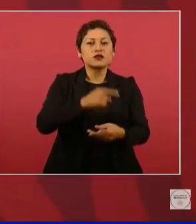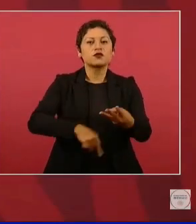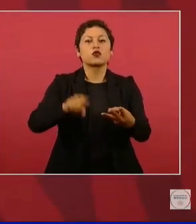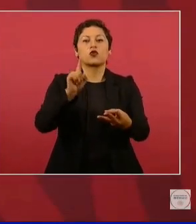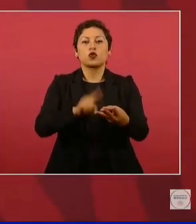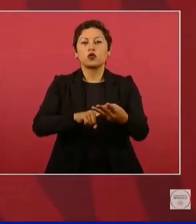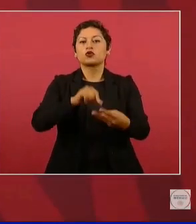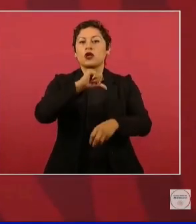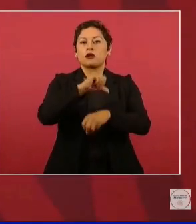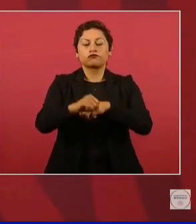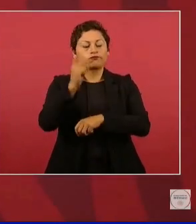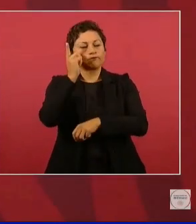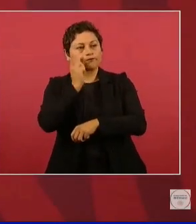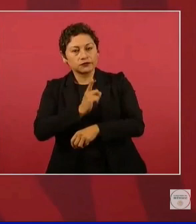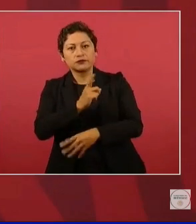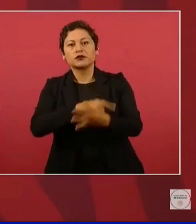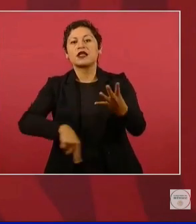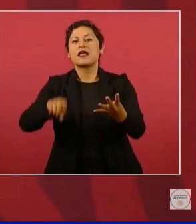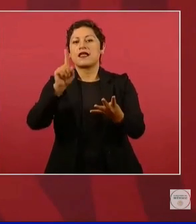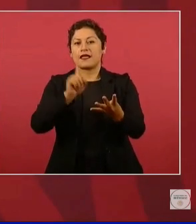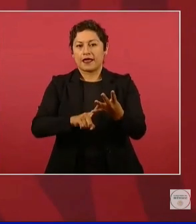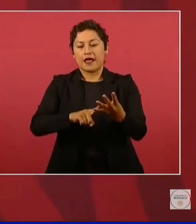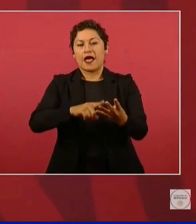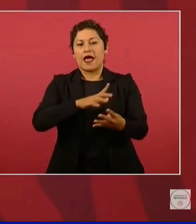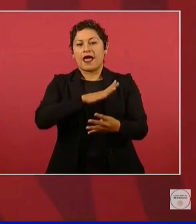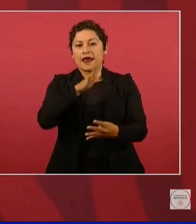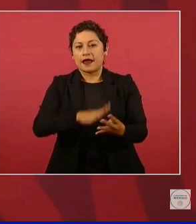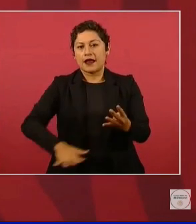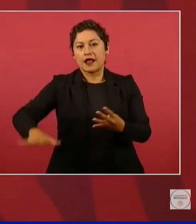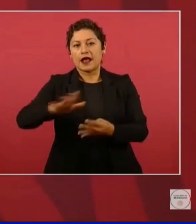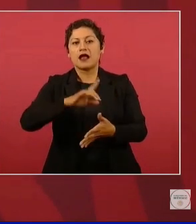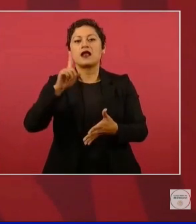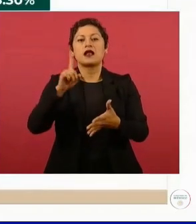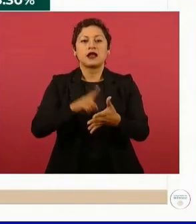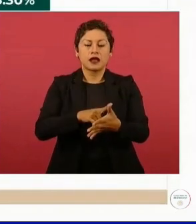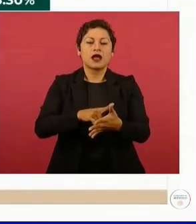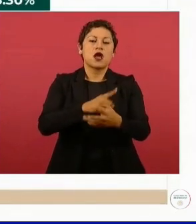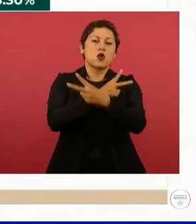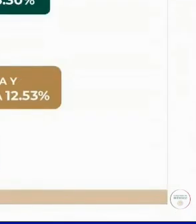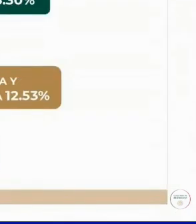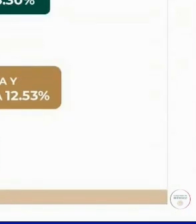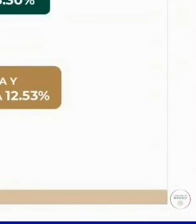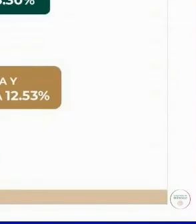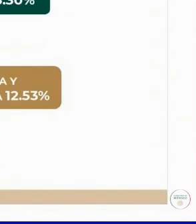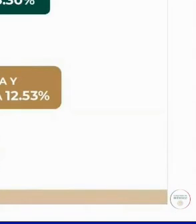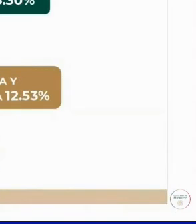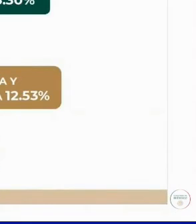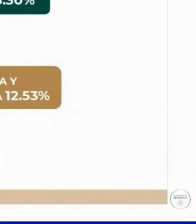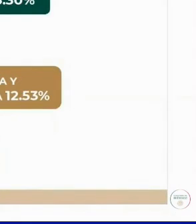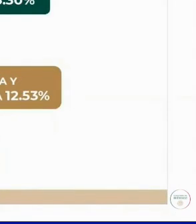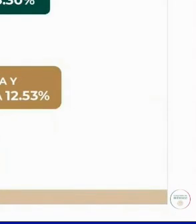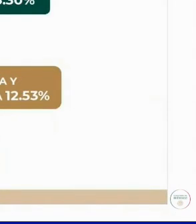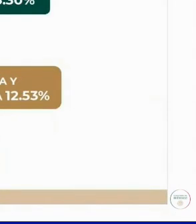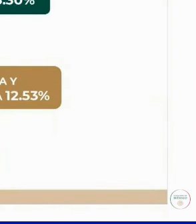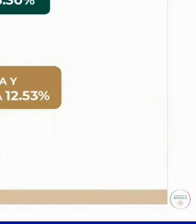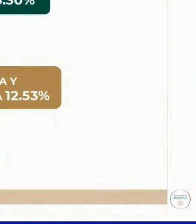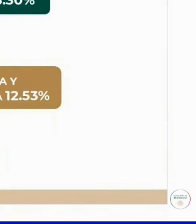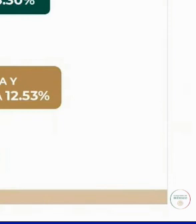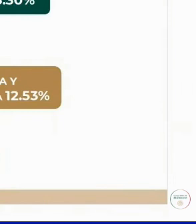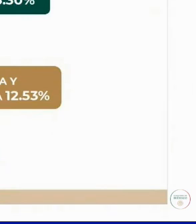anestesia, cirugía general y trauma y ortopedia. Y finalmente señalar, hay que acudir a la página